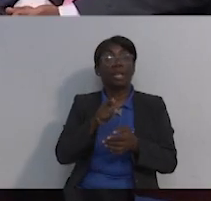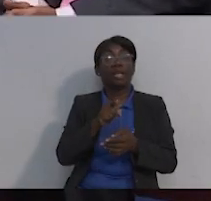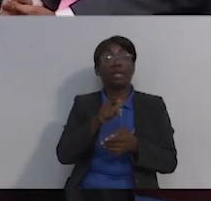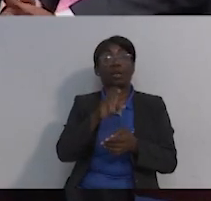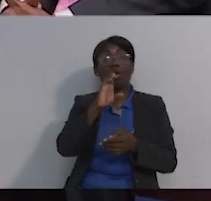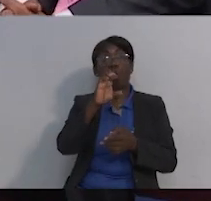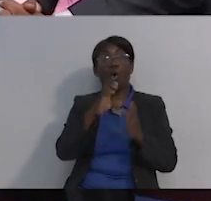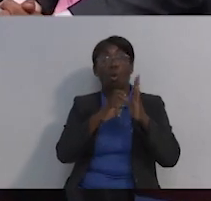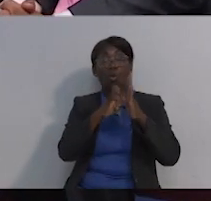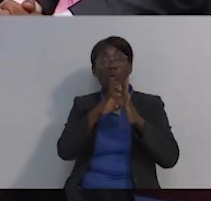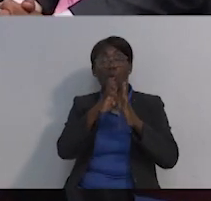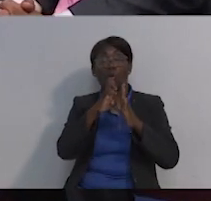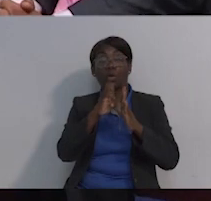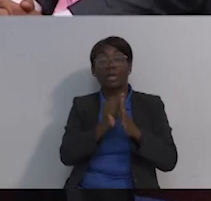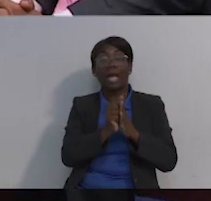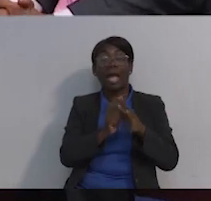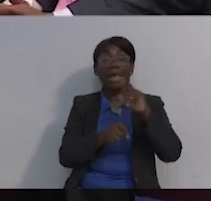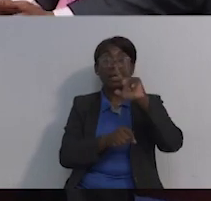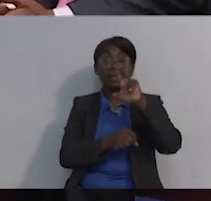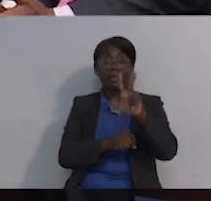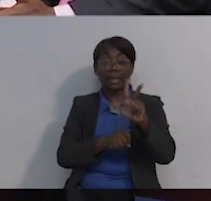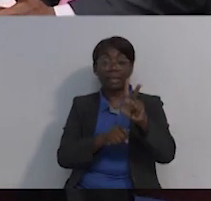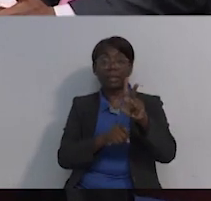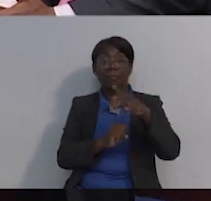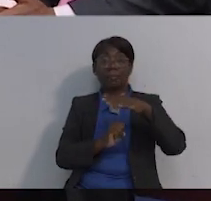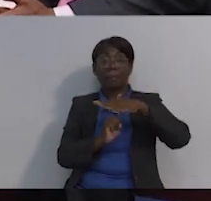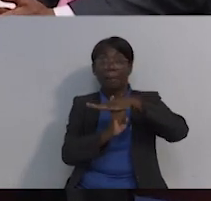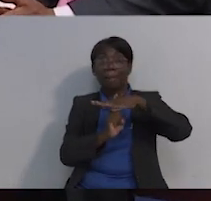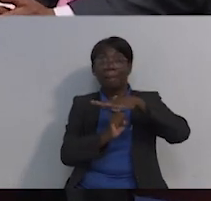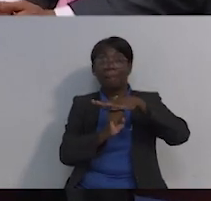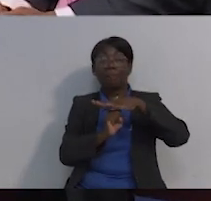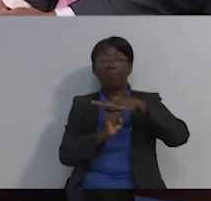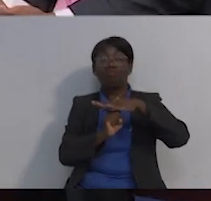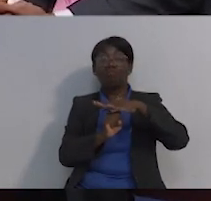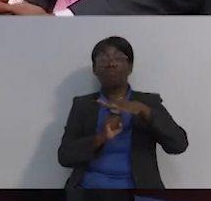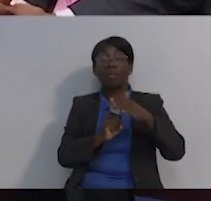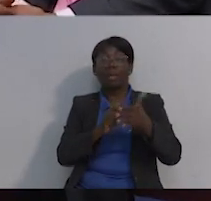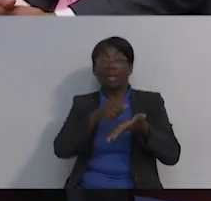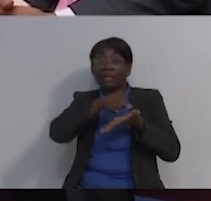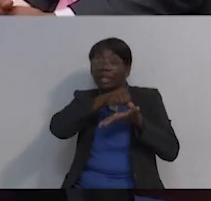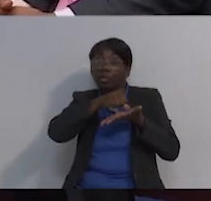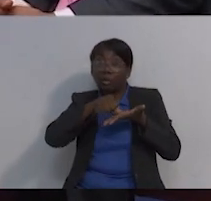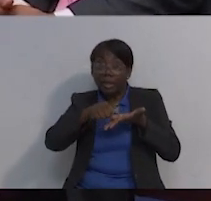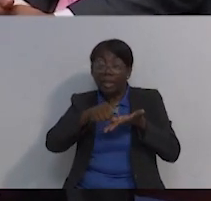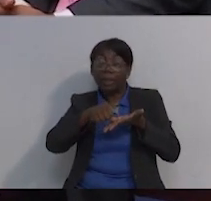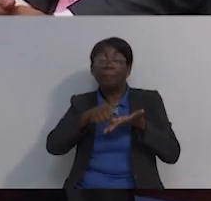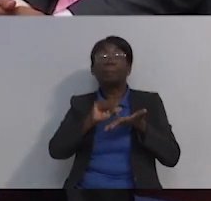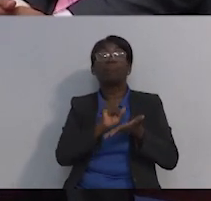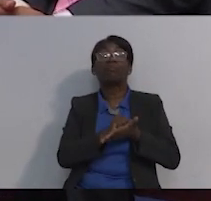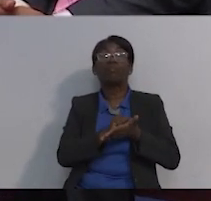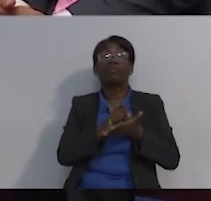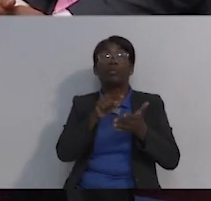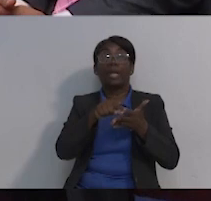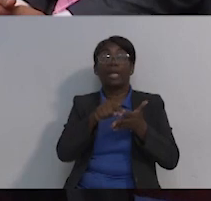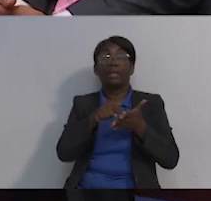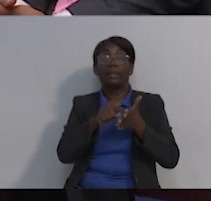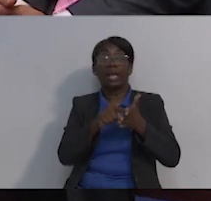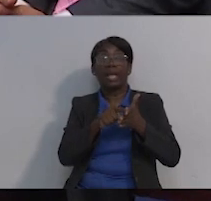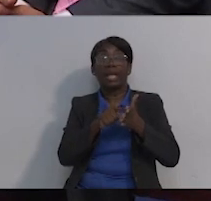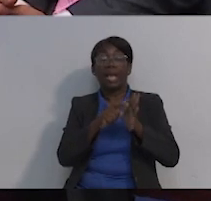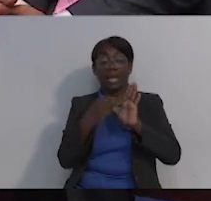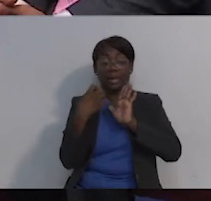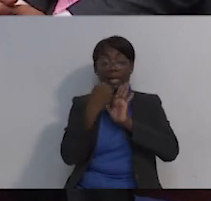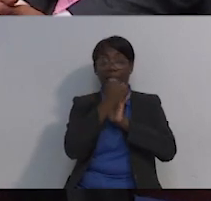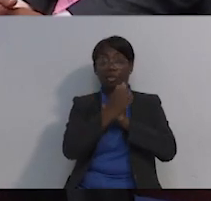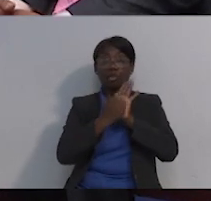oncología hay tres pilares de tratamientos oncológicos. La cirugía o quirúrgico, el de la radiación